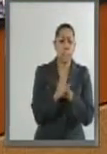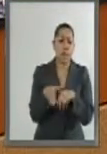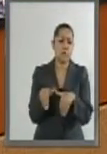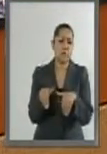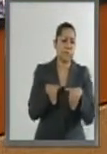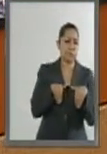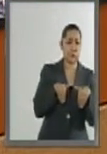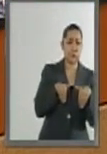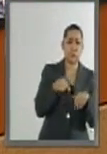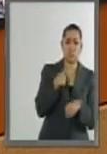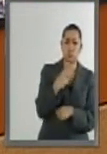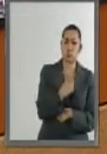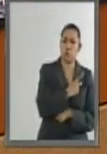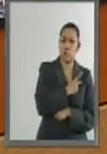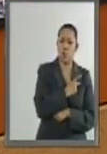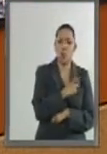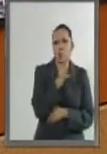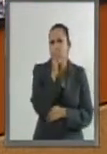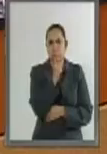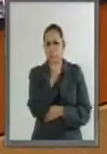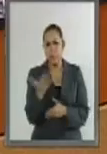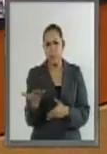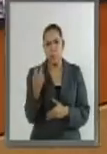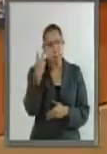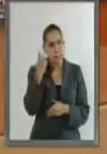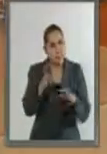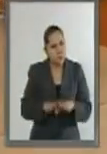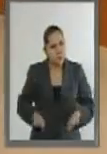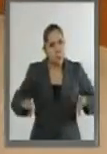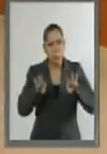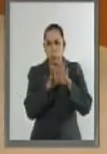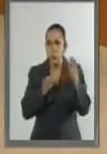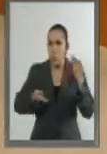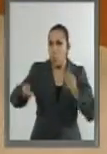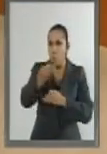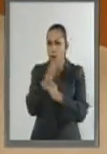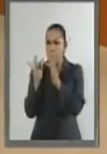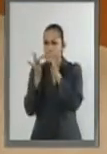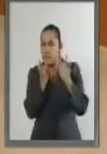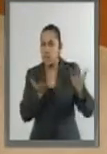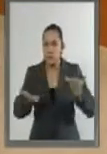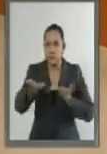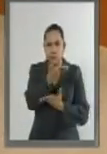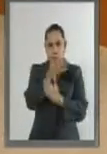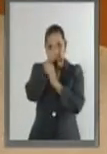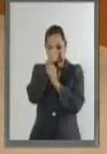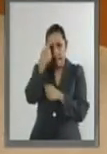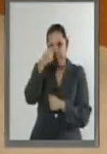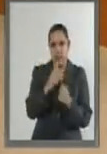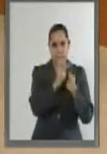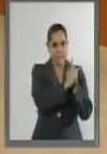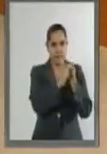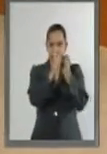fundamentales para el desarrollo y el progreso y la seguridad de las naciones.